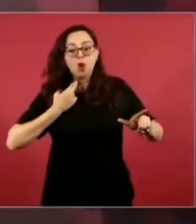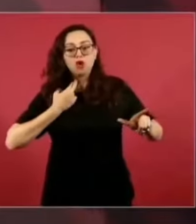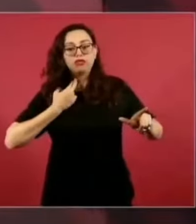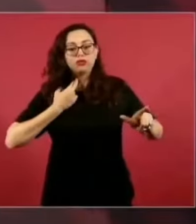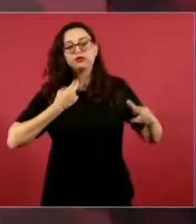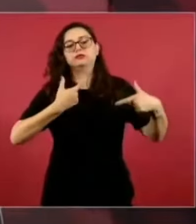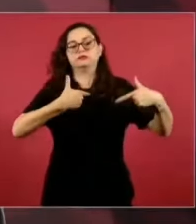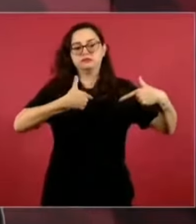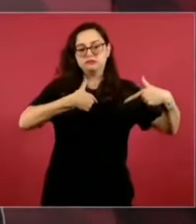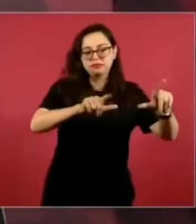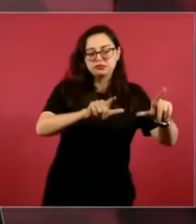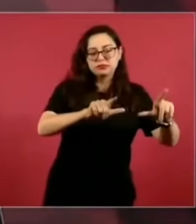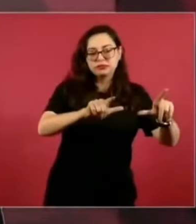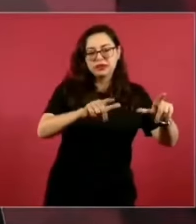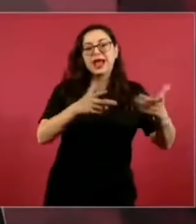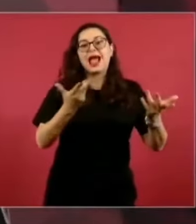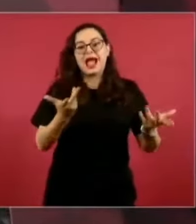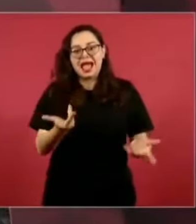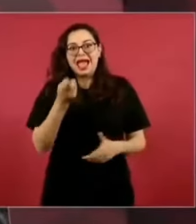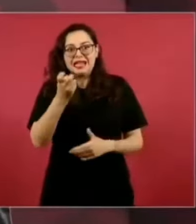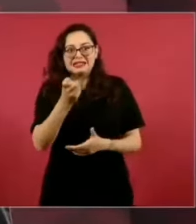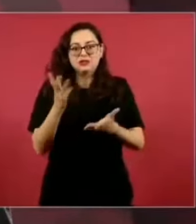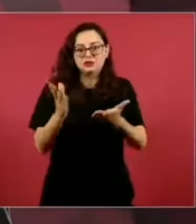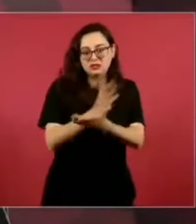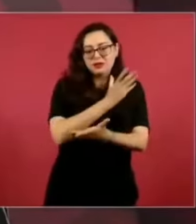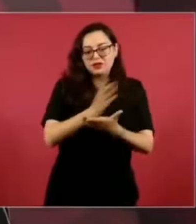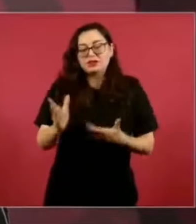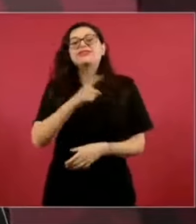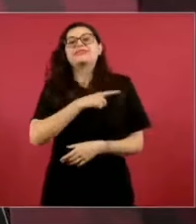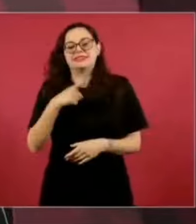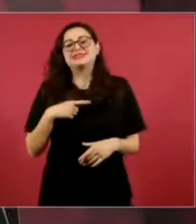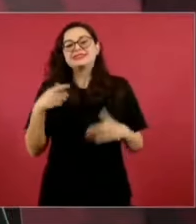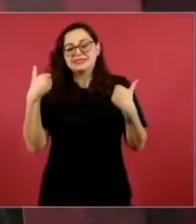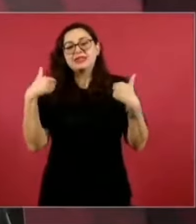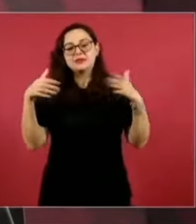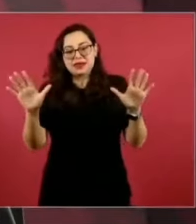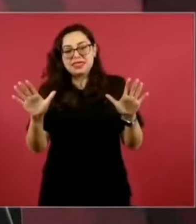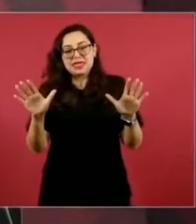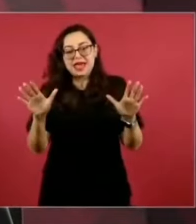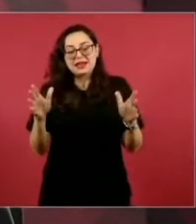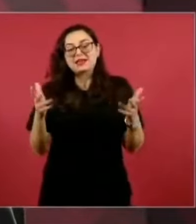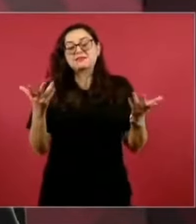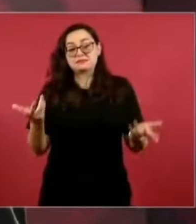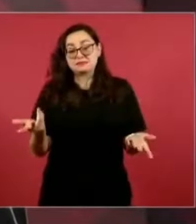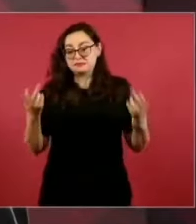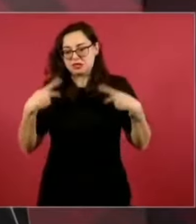de carne y hueso y un poco de pescueso